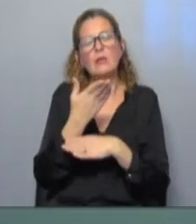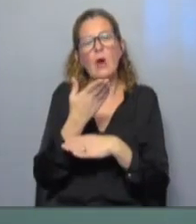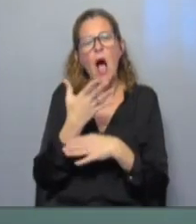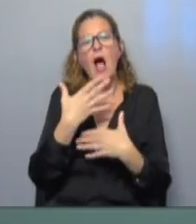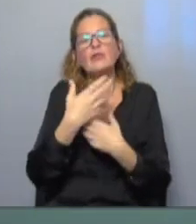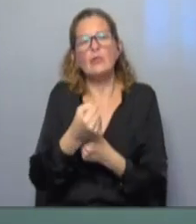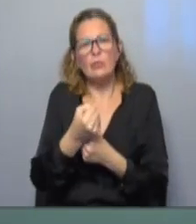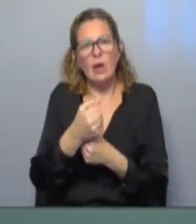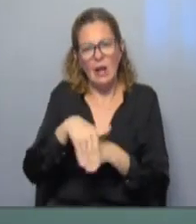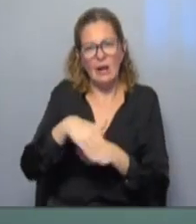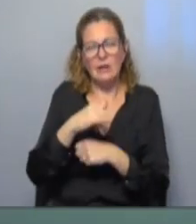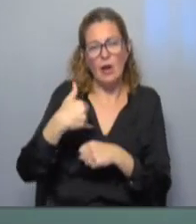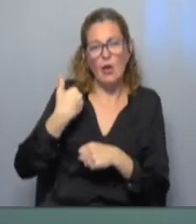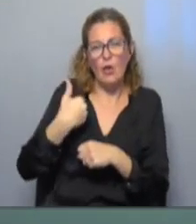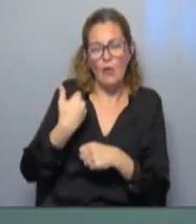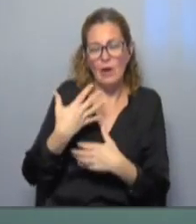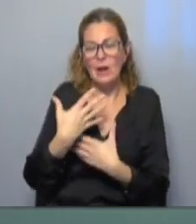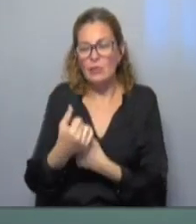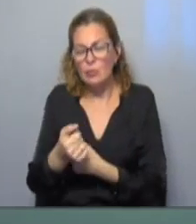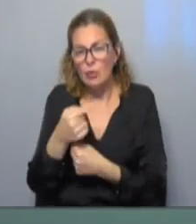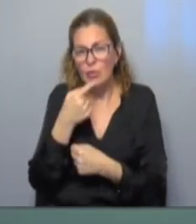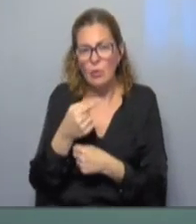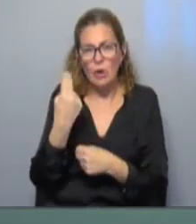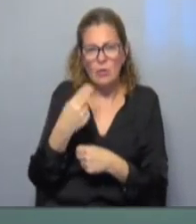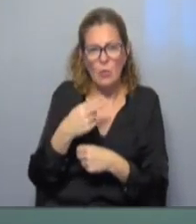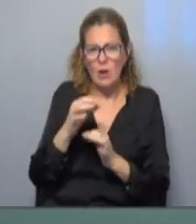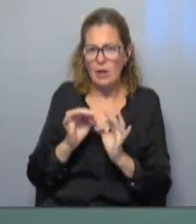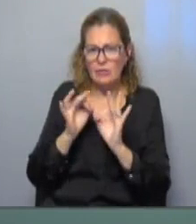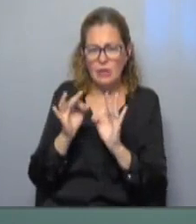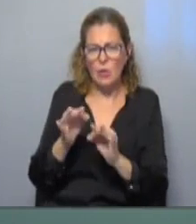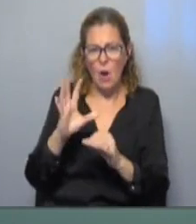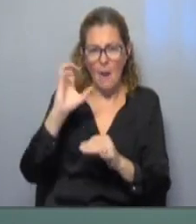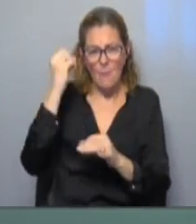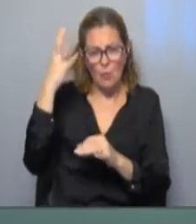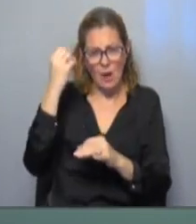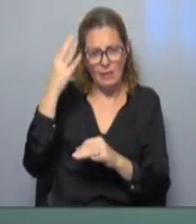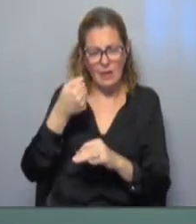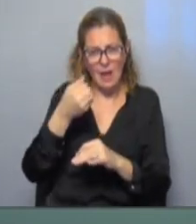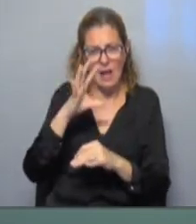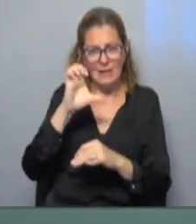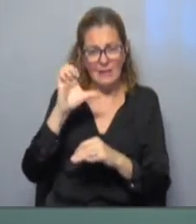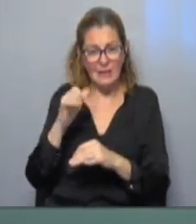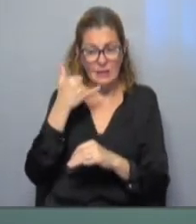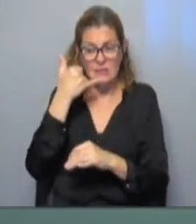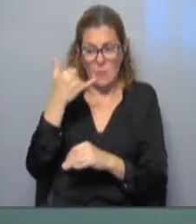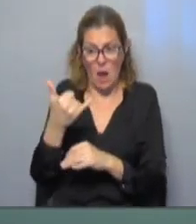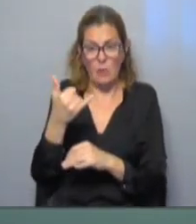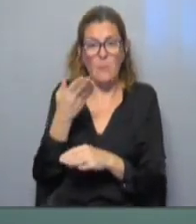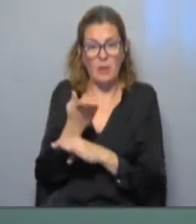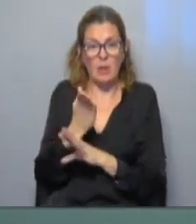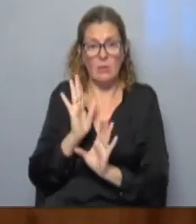la vía pública. Una joven que la asistió dijo que nunca llegó al lugar una ambulancia de hace por más que se solicitó.